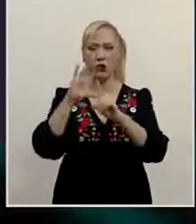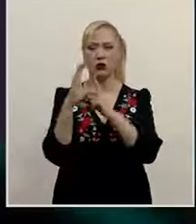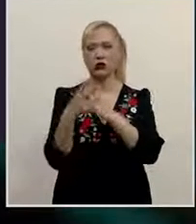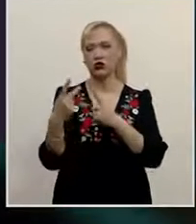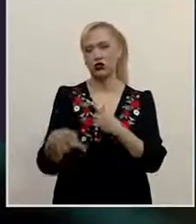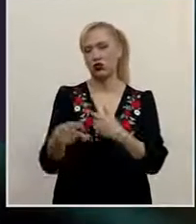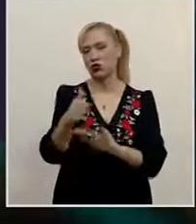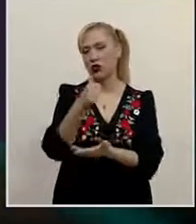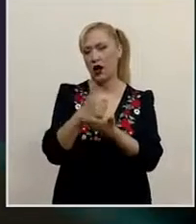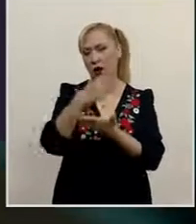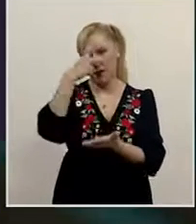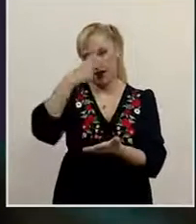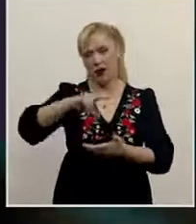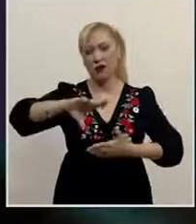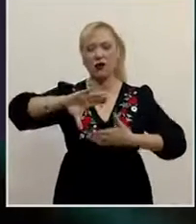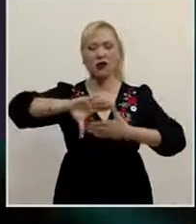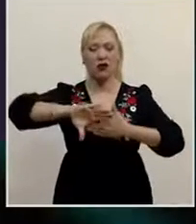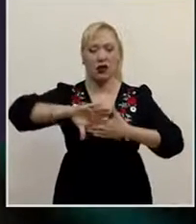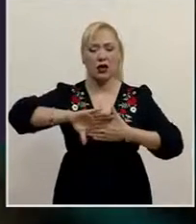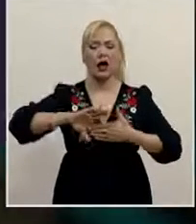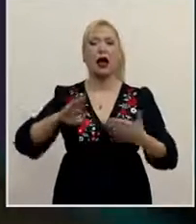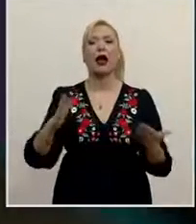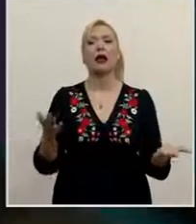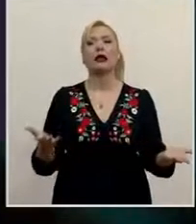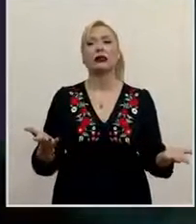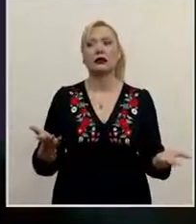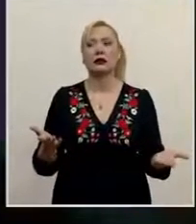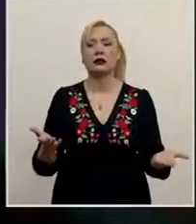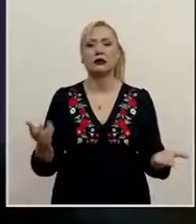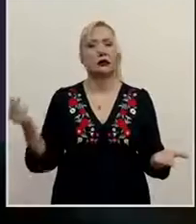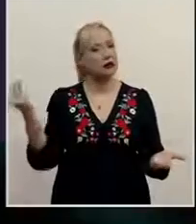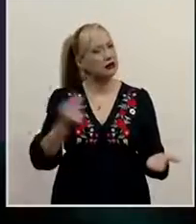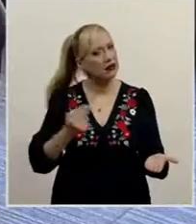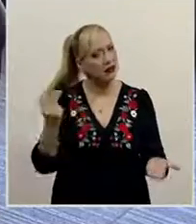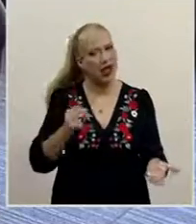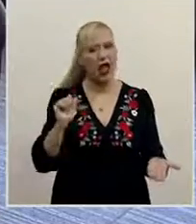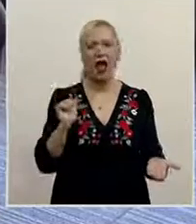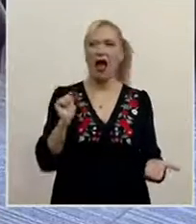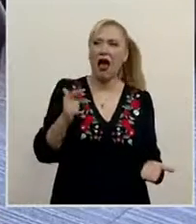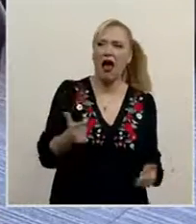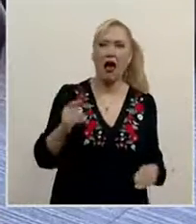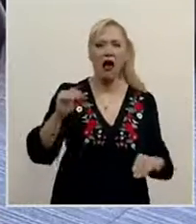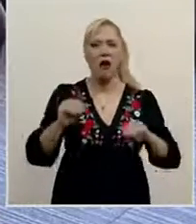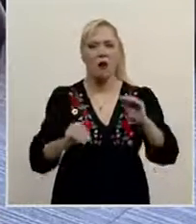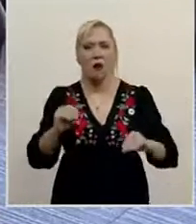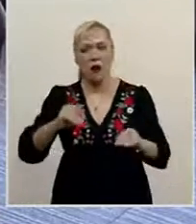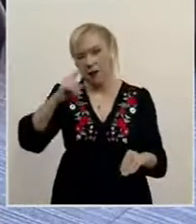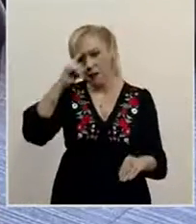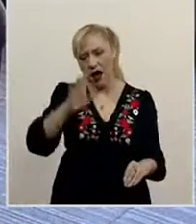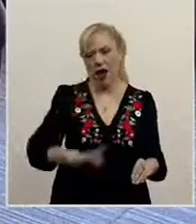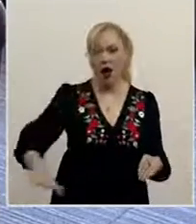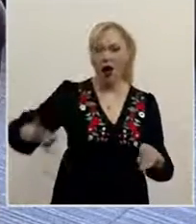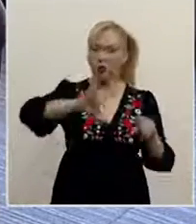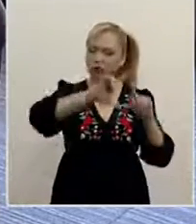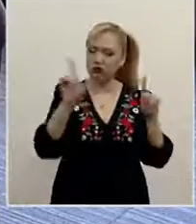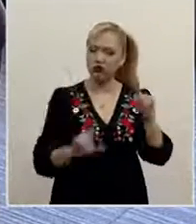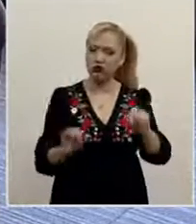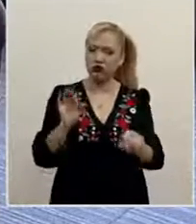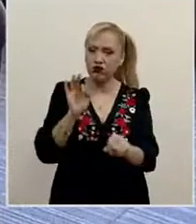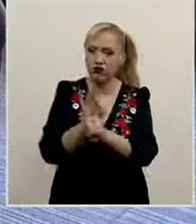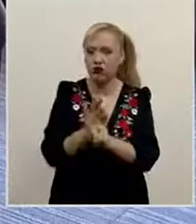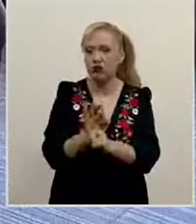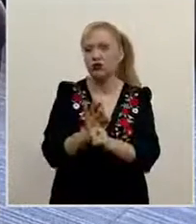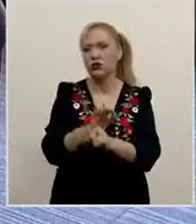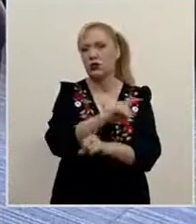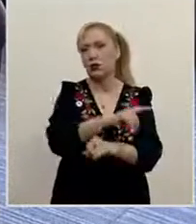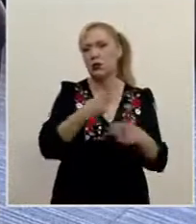México. Por ello, demandó acciones de fortalecimiento al Mecanismo Federal de Protección a Defensores de